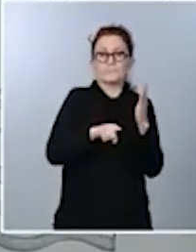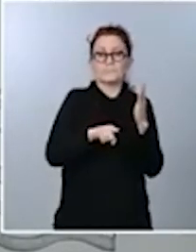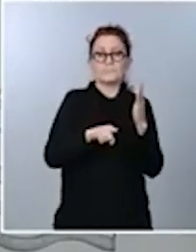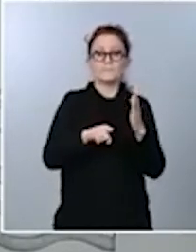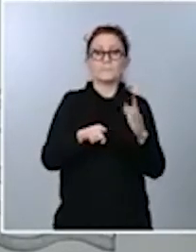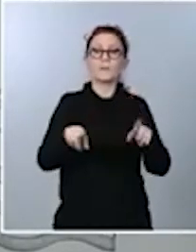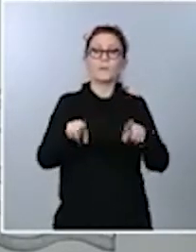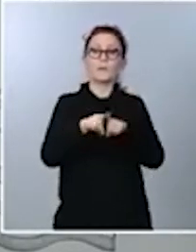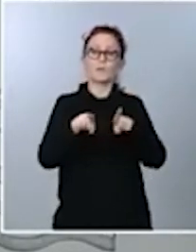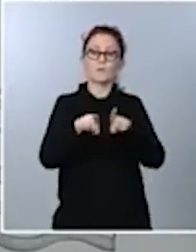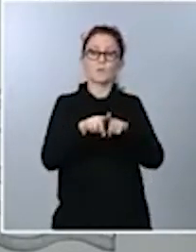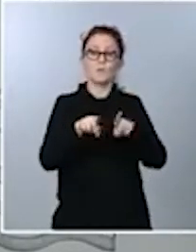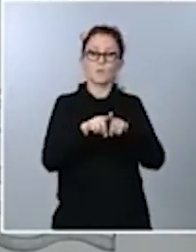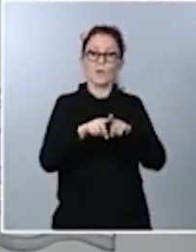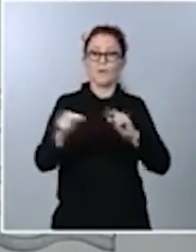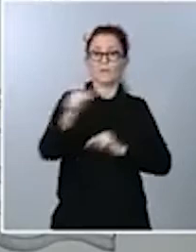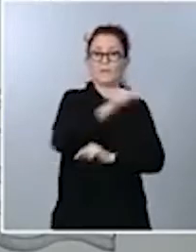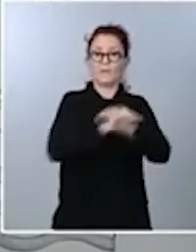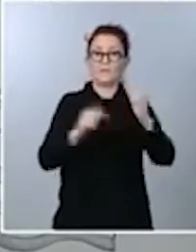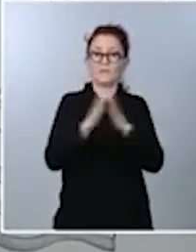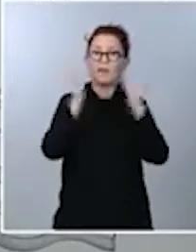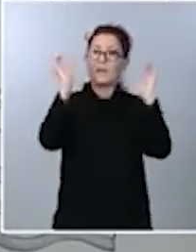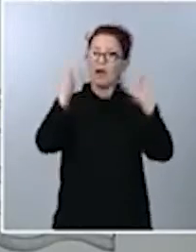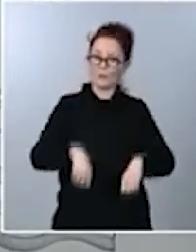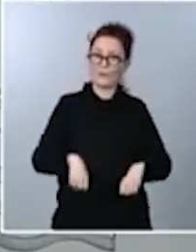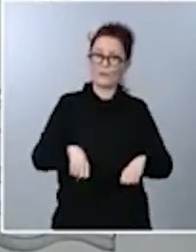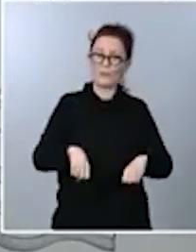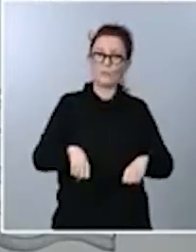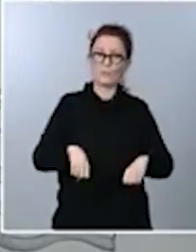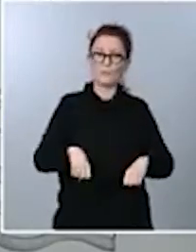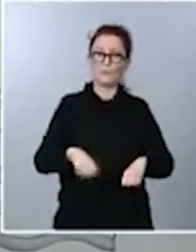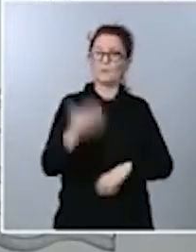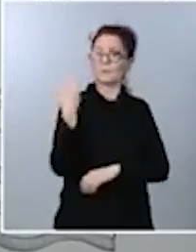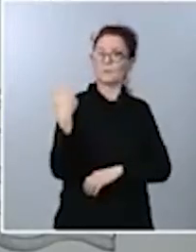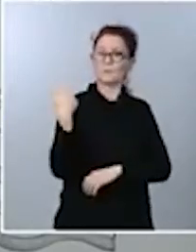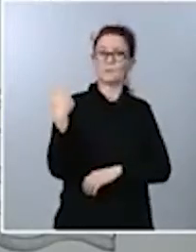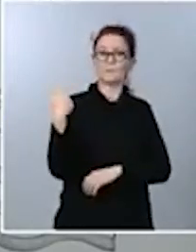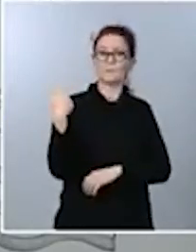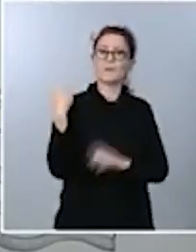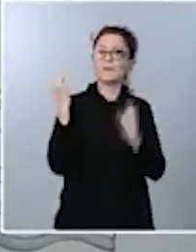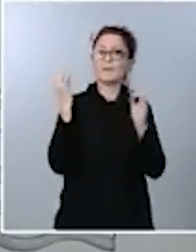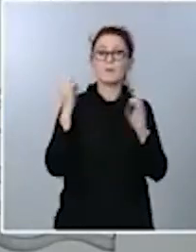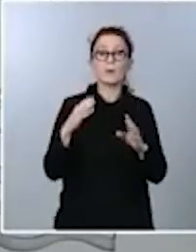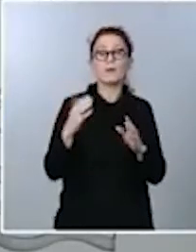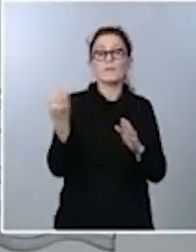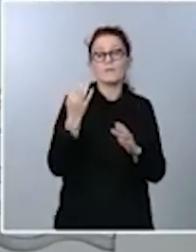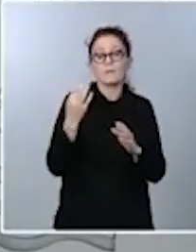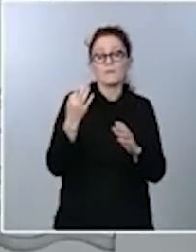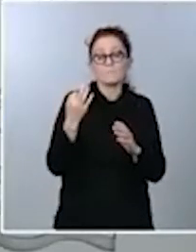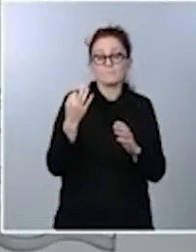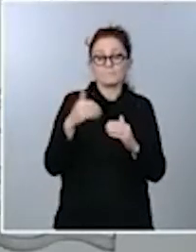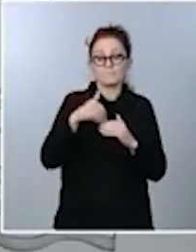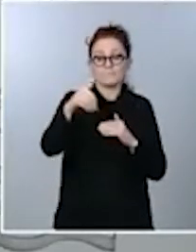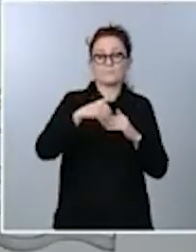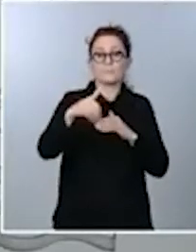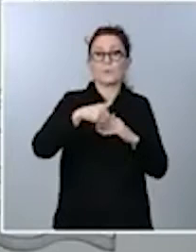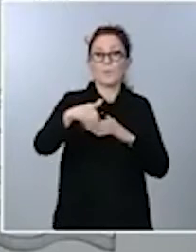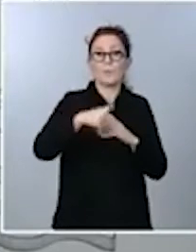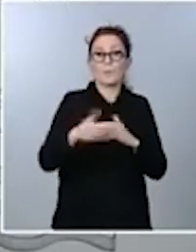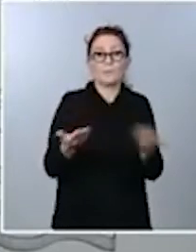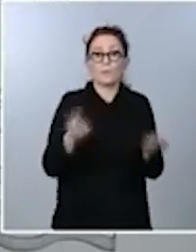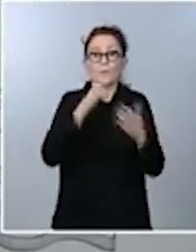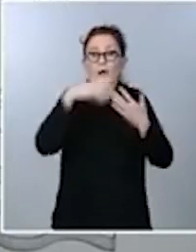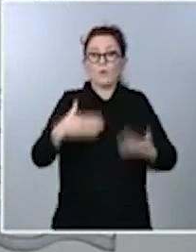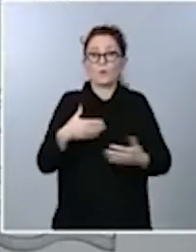el propio debate del acuerdo programático. Por tanto, de lo que se trata es del cuándo, pero en este momento no estoy en condiciones de poder anunciarle